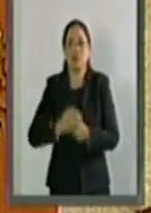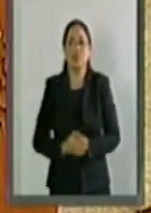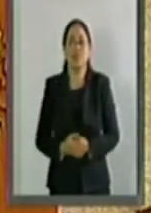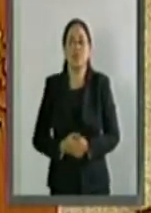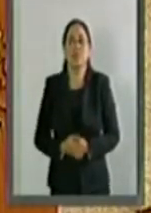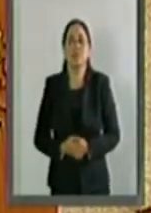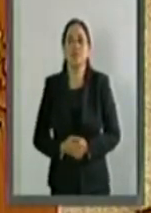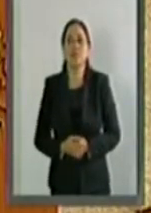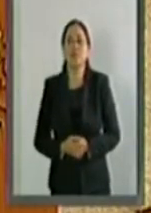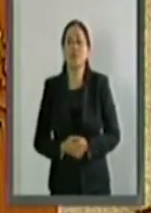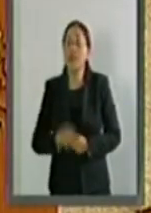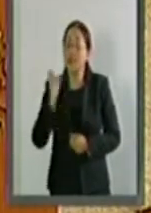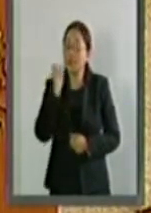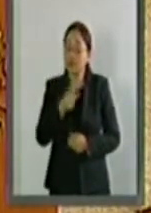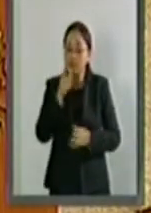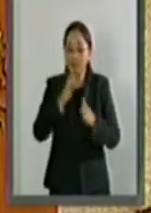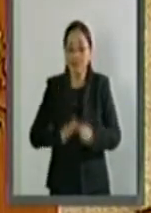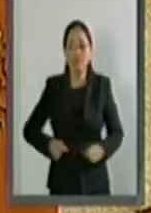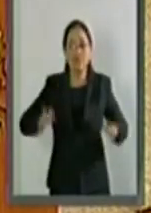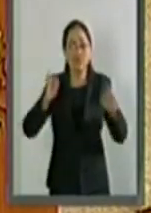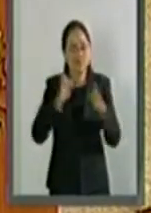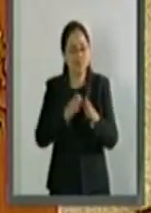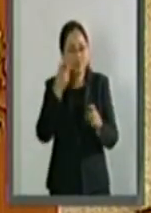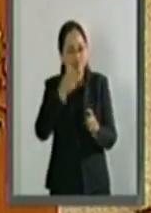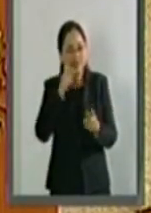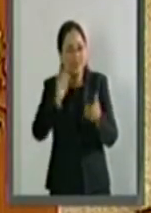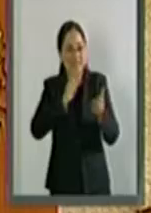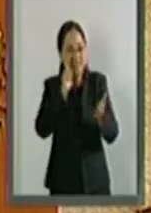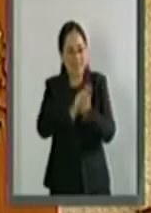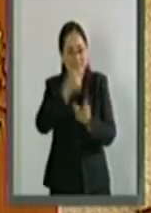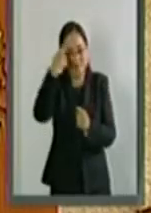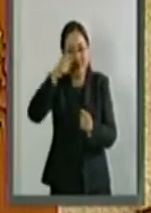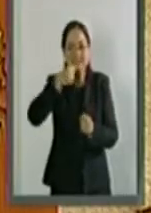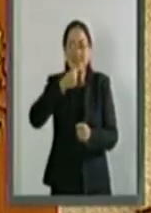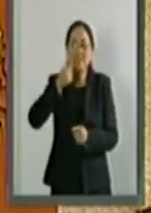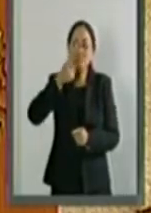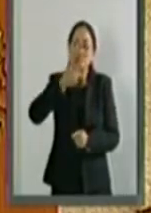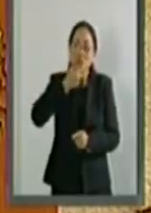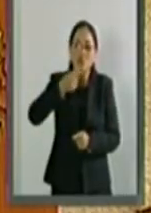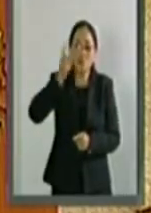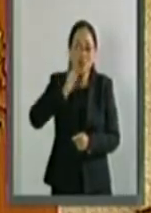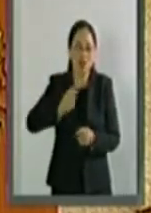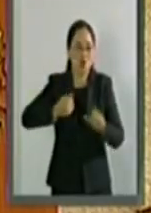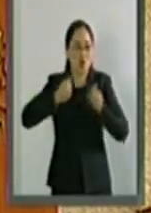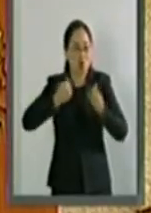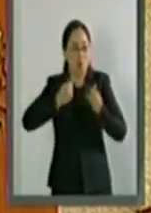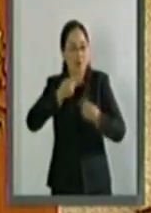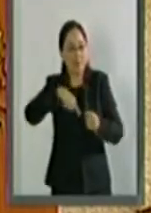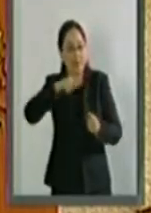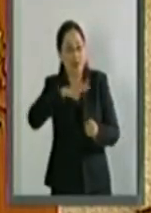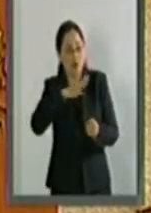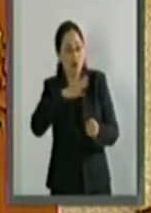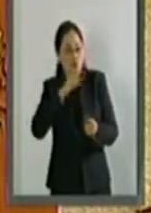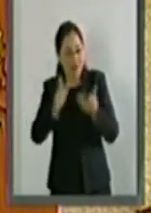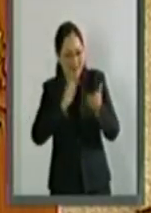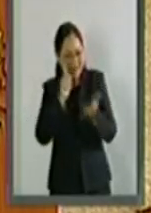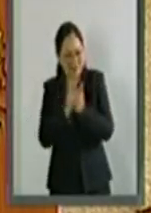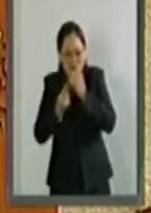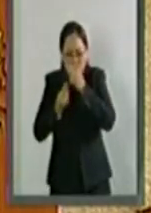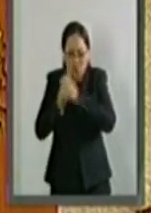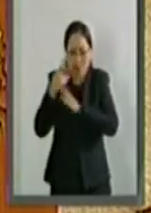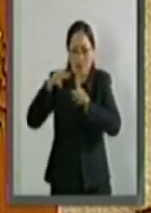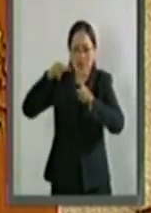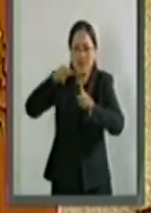Pero también lo es la Ley General de Niños, Niñas y Adolescentes porque es una ley muy moderna en materia de